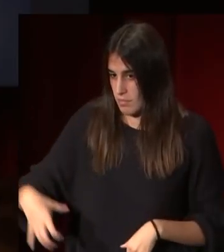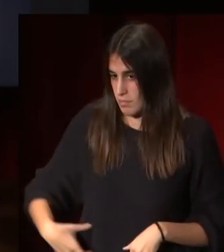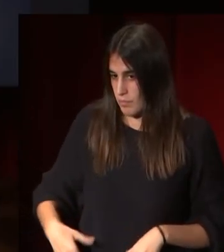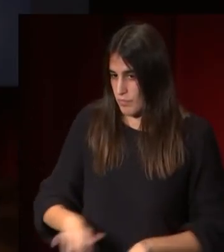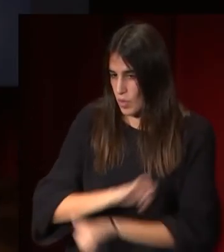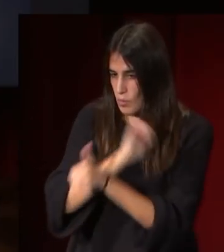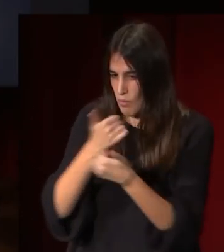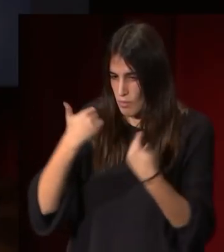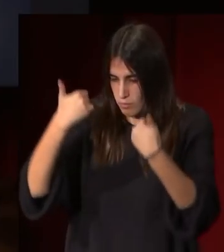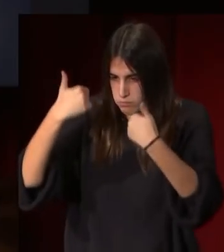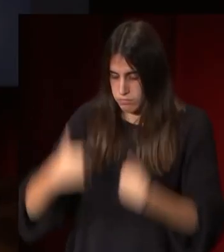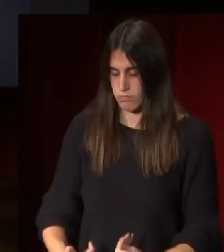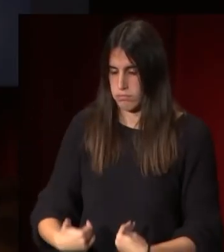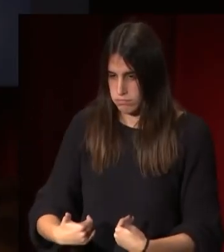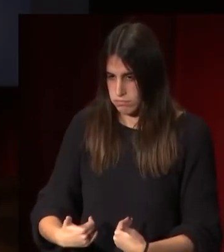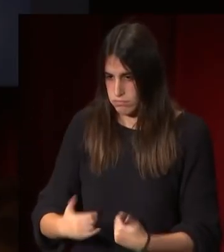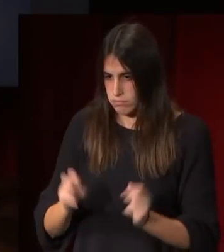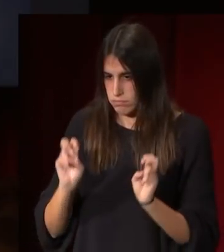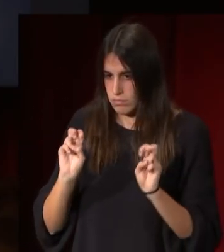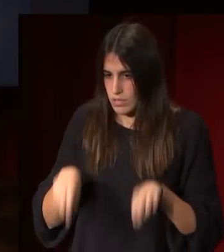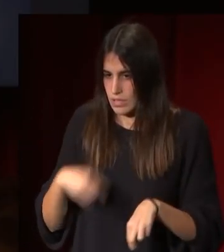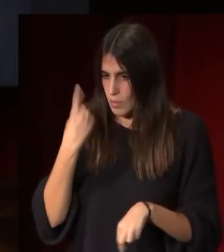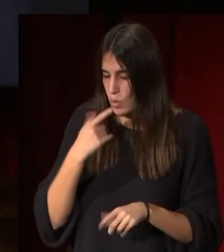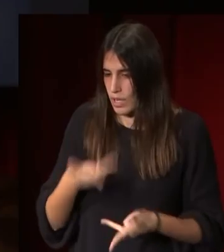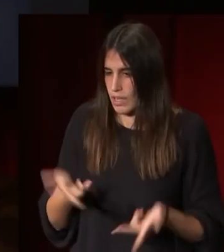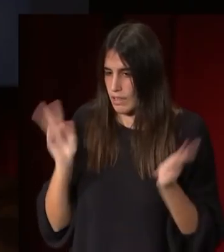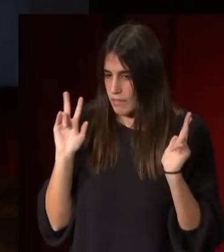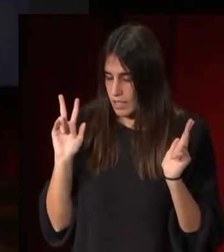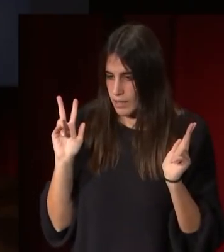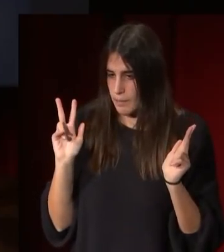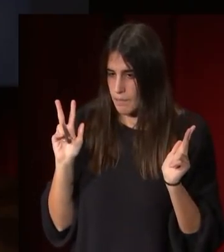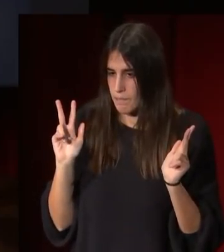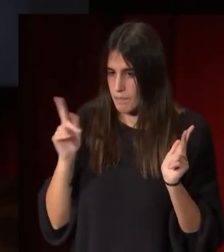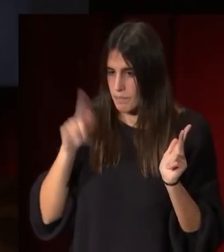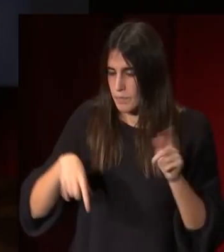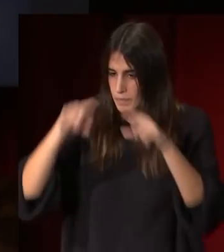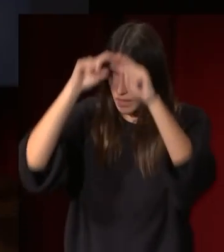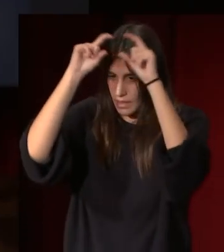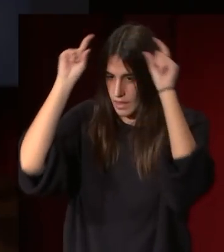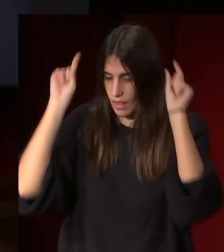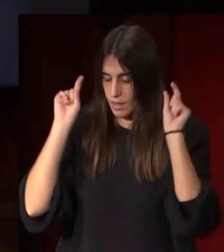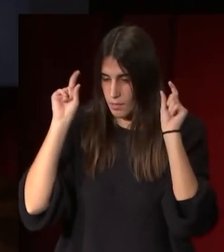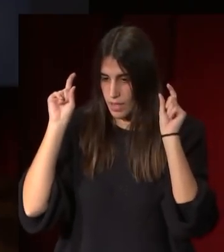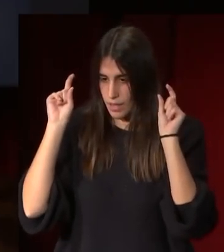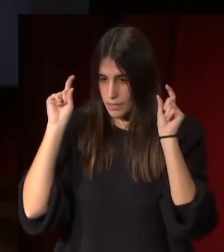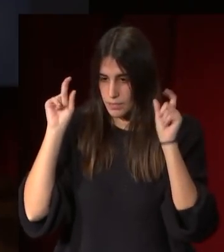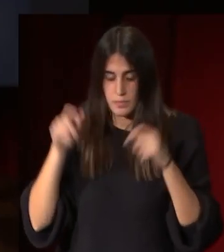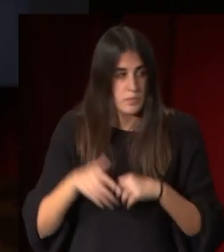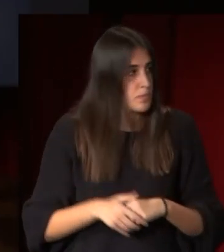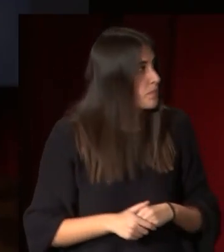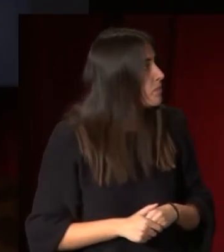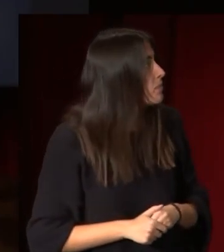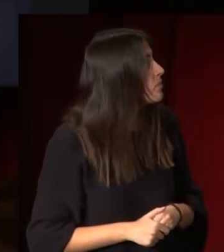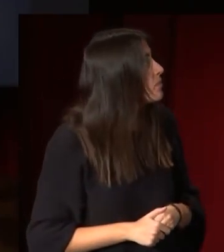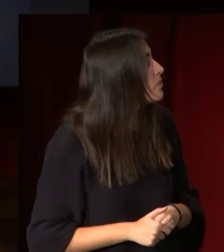formas bastante rígidas dejando la nuca libre con esas con esa diadema y los y los bucles